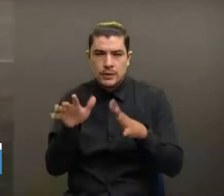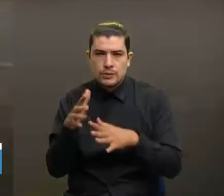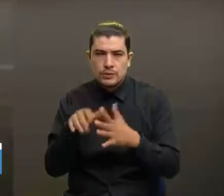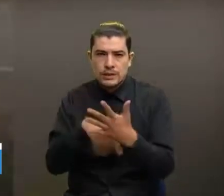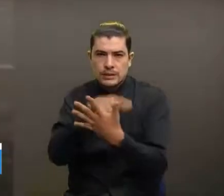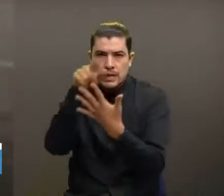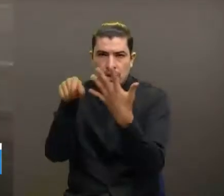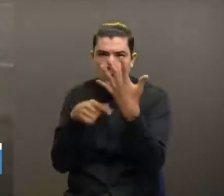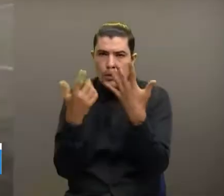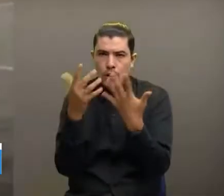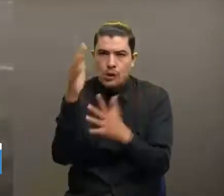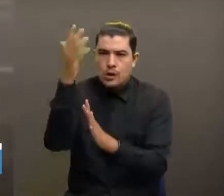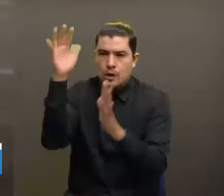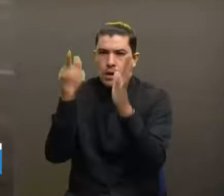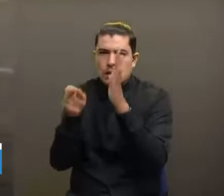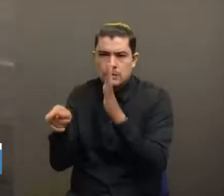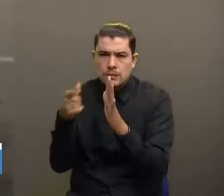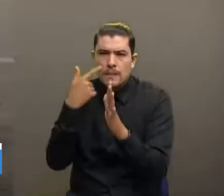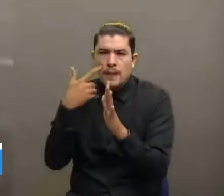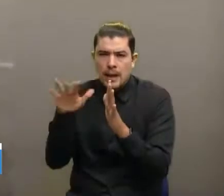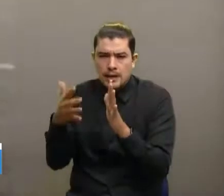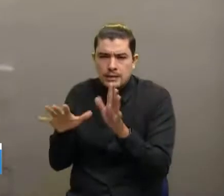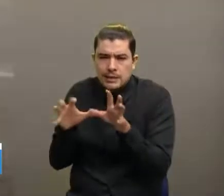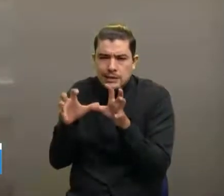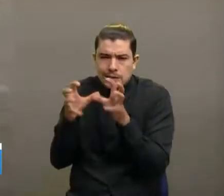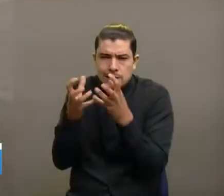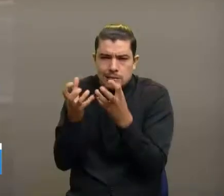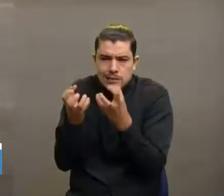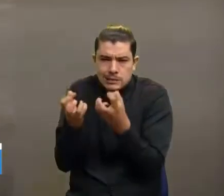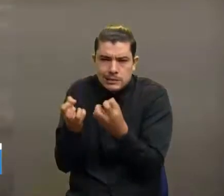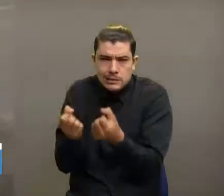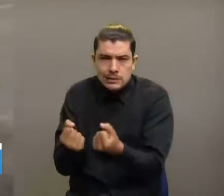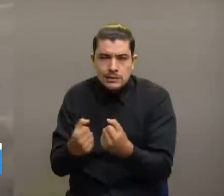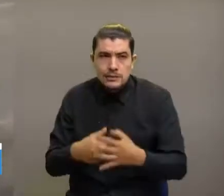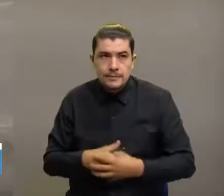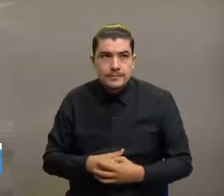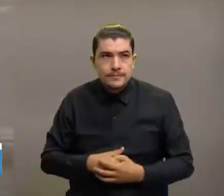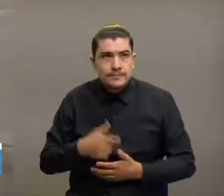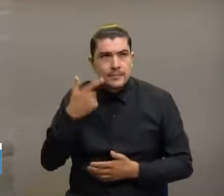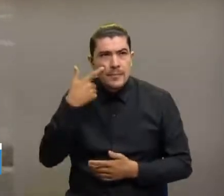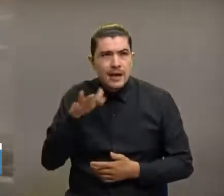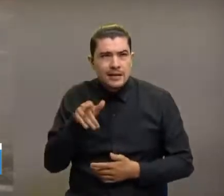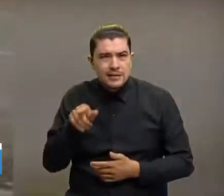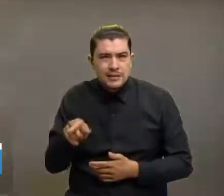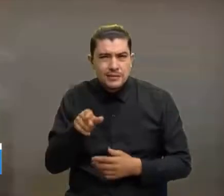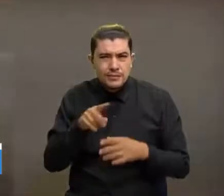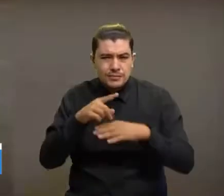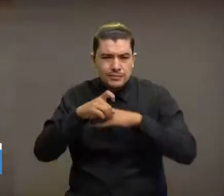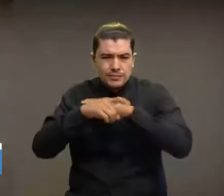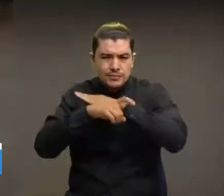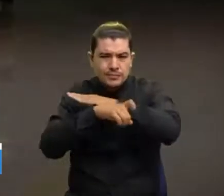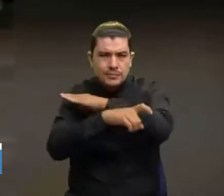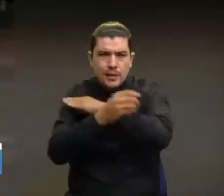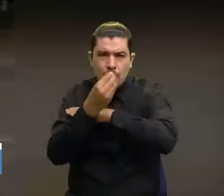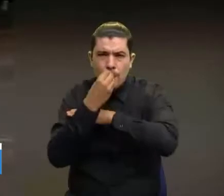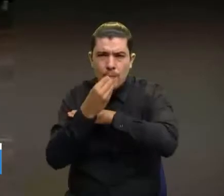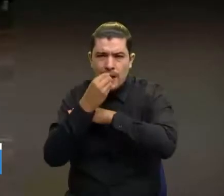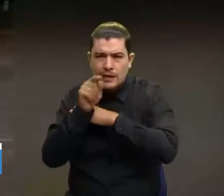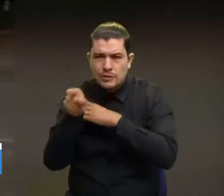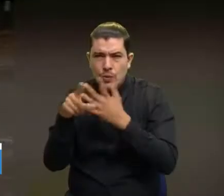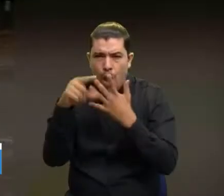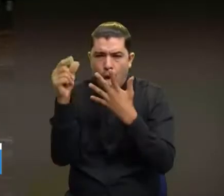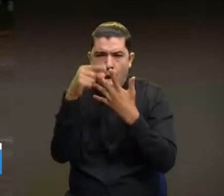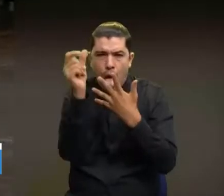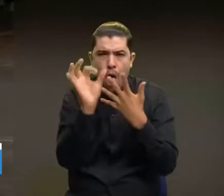totalmente secos. Parece que un gusano se ha comido sus hojas, su savia, no sé. Pedimos